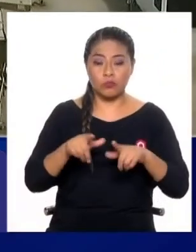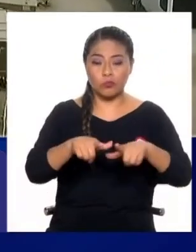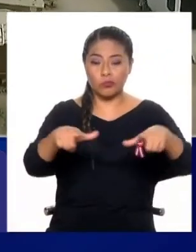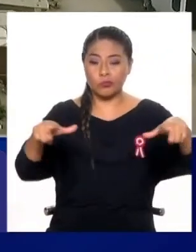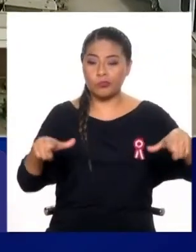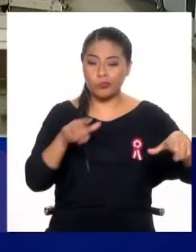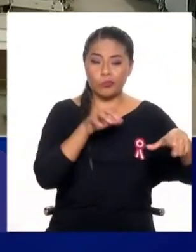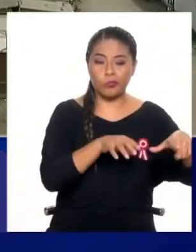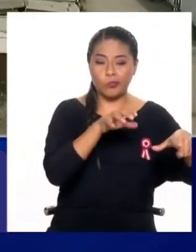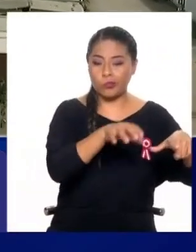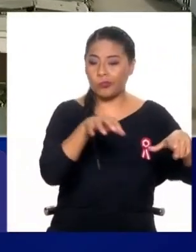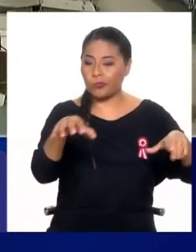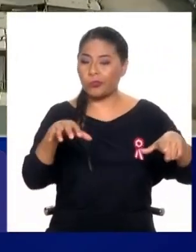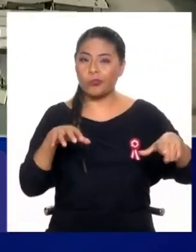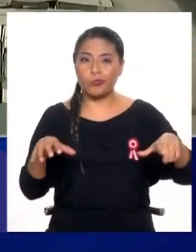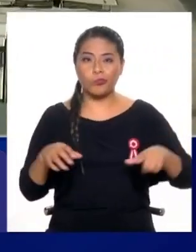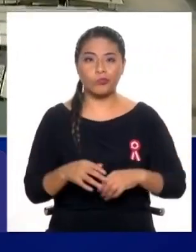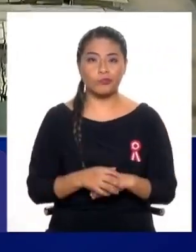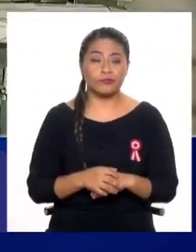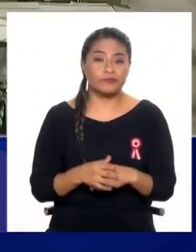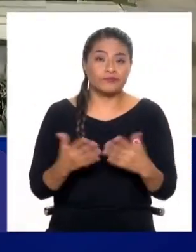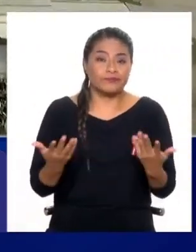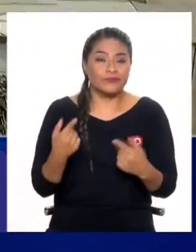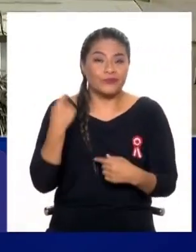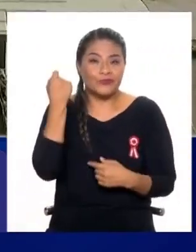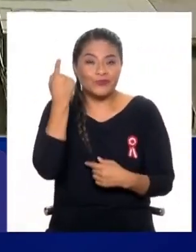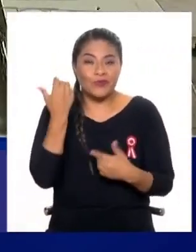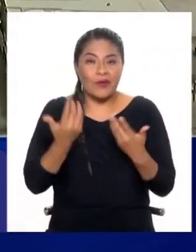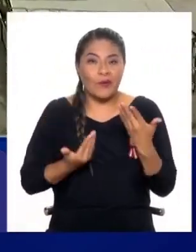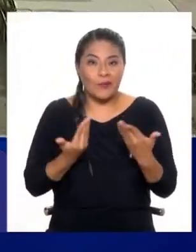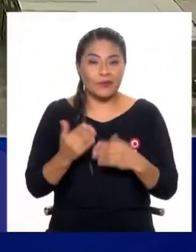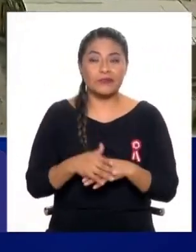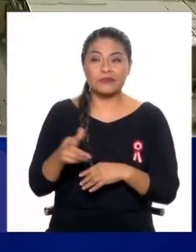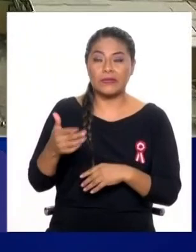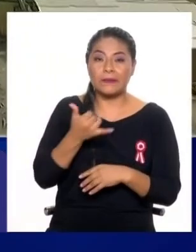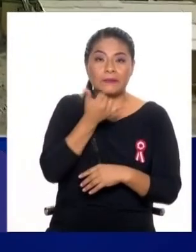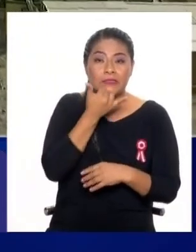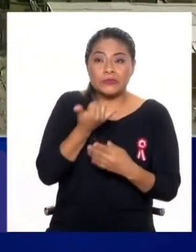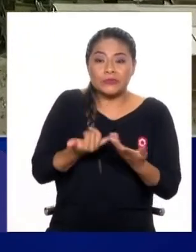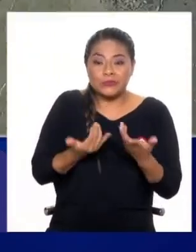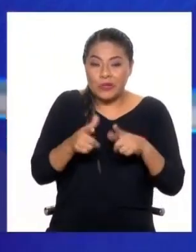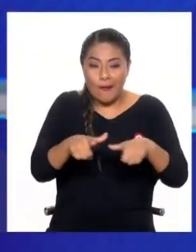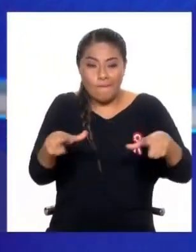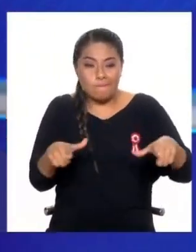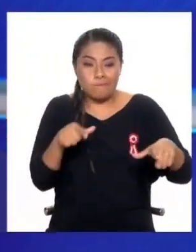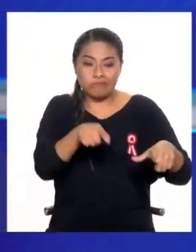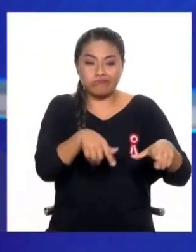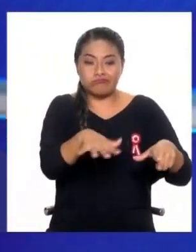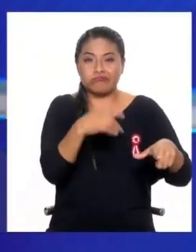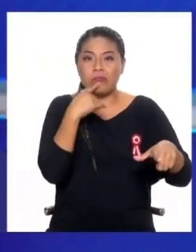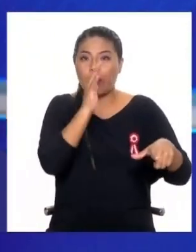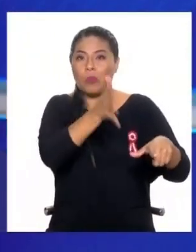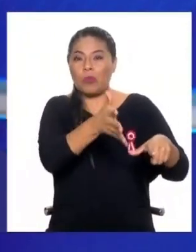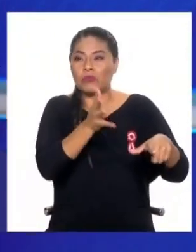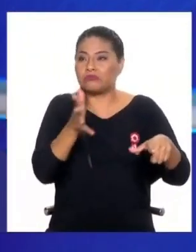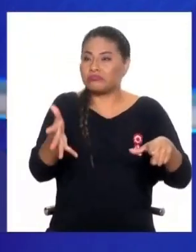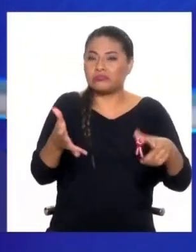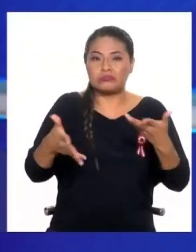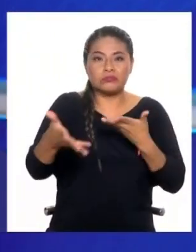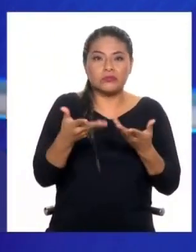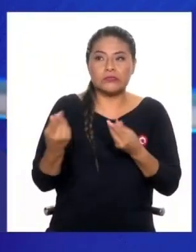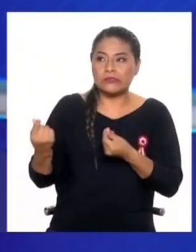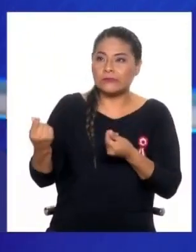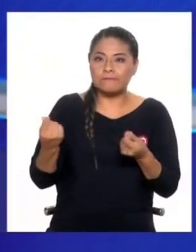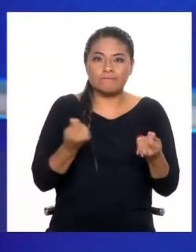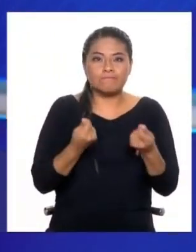para poder mantener y planificar. Pero si no tengo ni idea de qué está pasando y no sé quién es ni qué cobrarle, no tengo dinero.